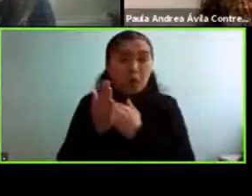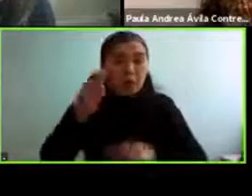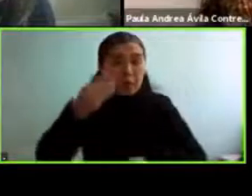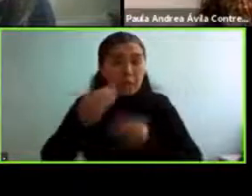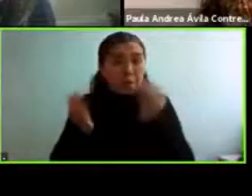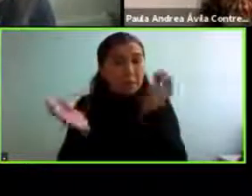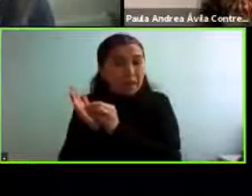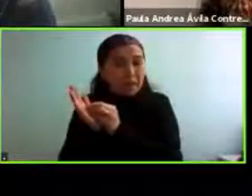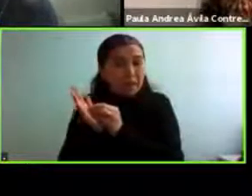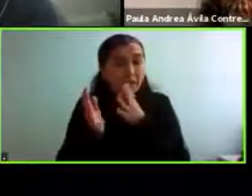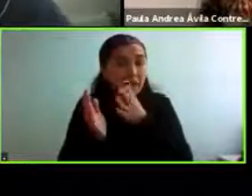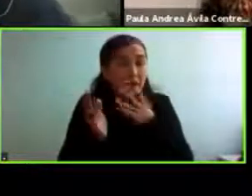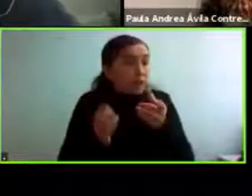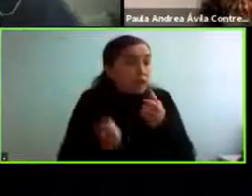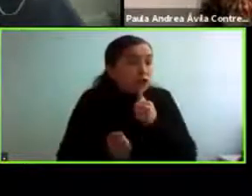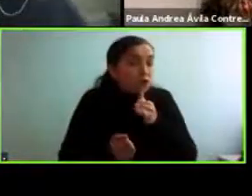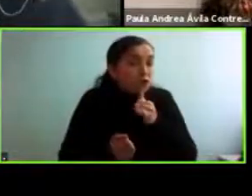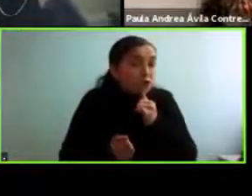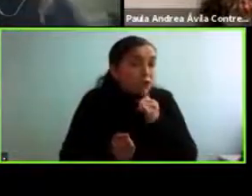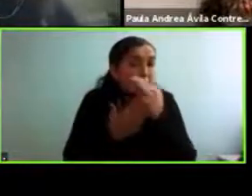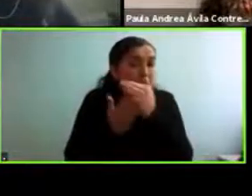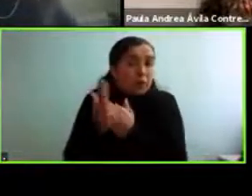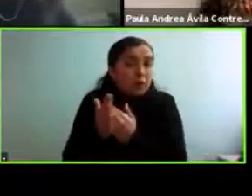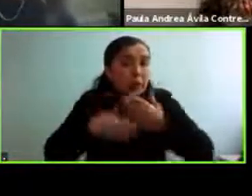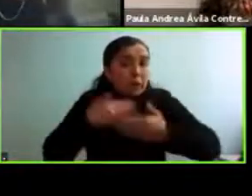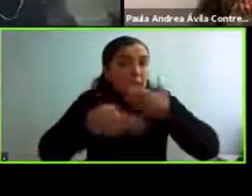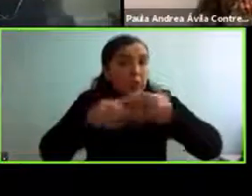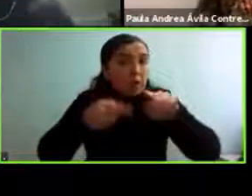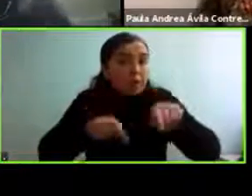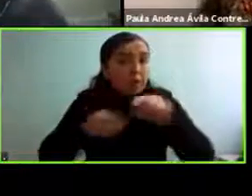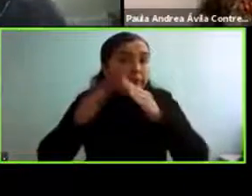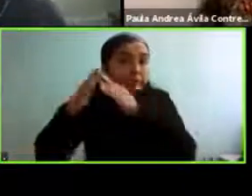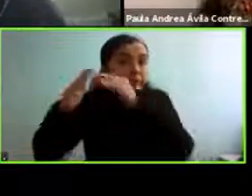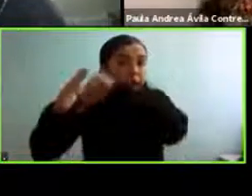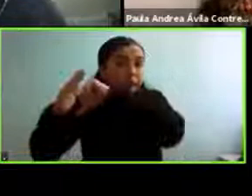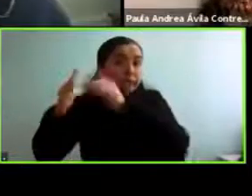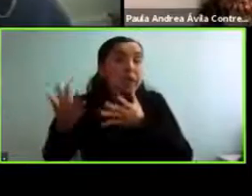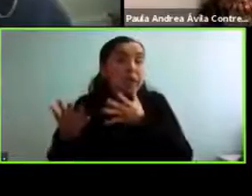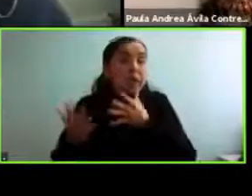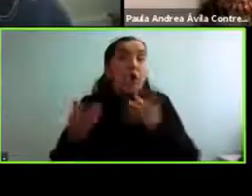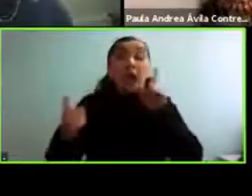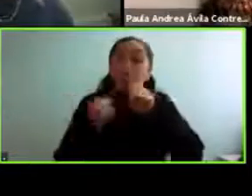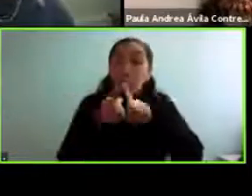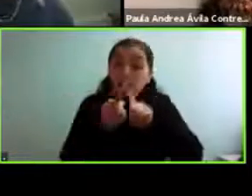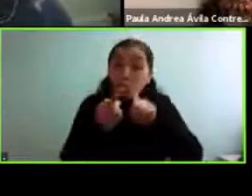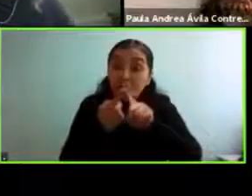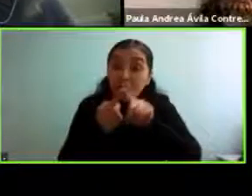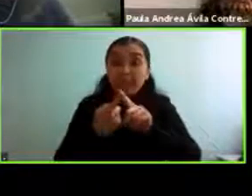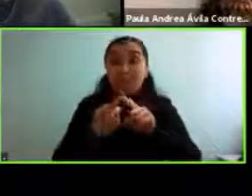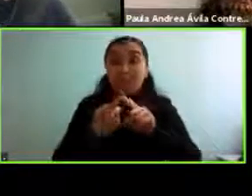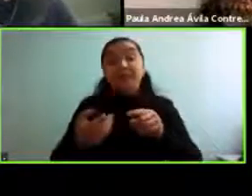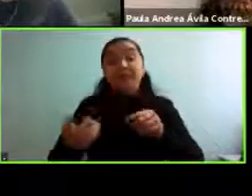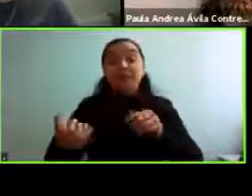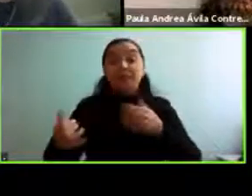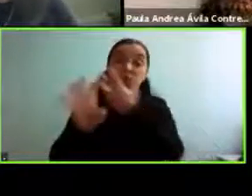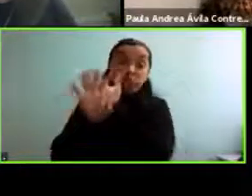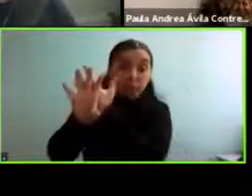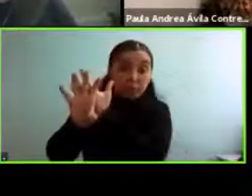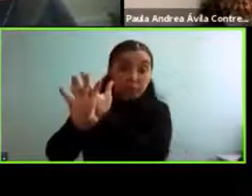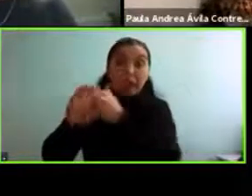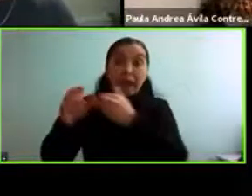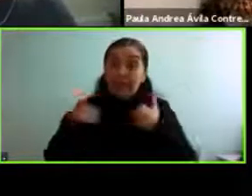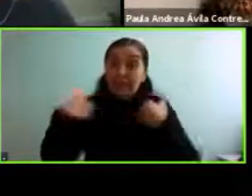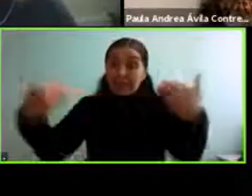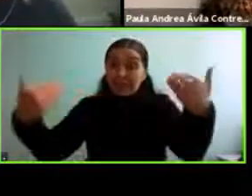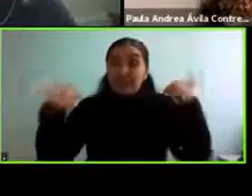actualmente esas actividades que puedan contactarse con sus compañeros y hacer actividades físicas es